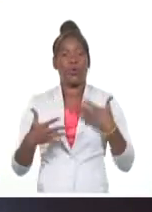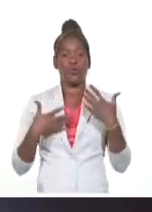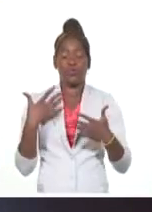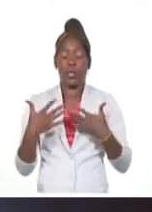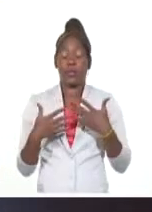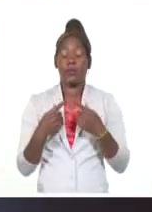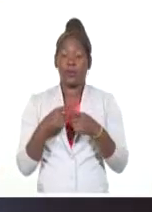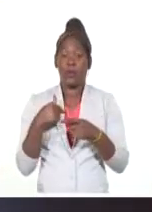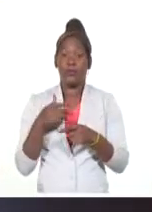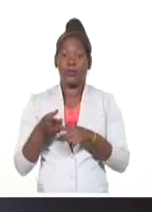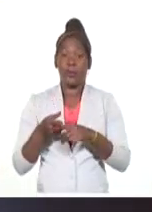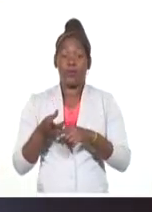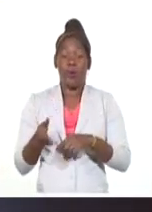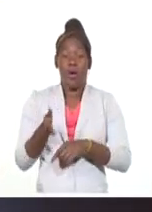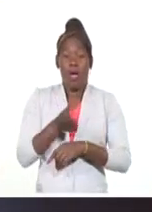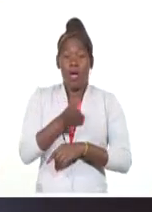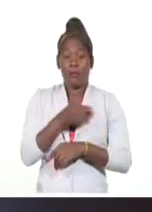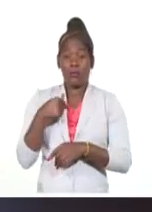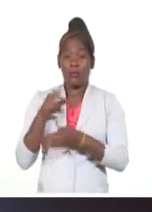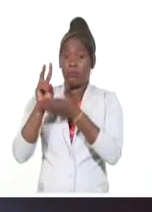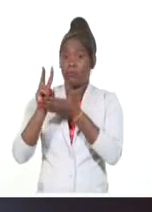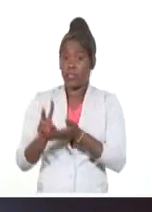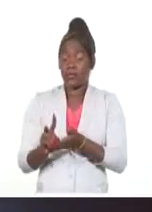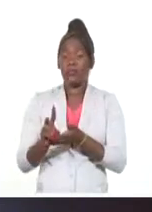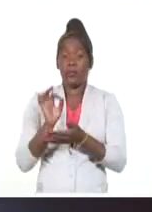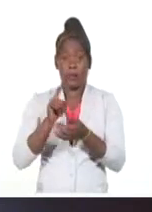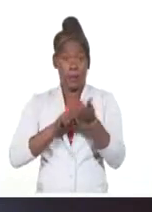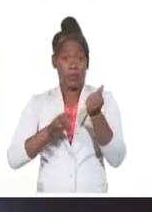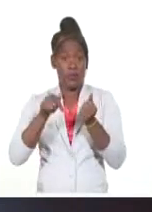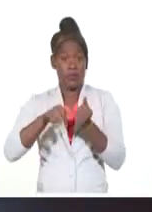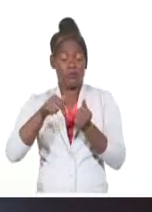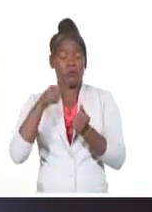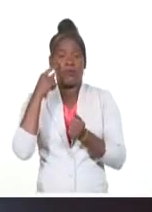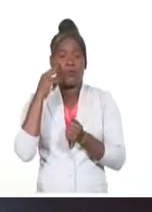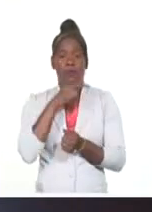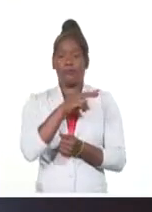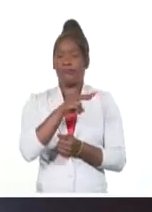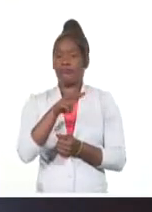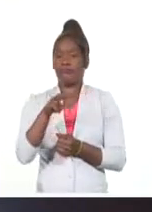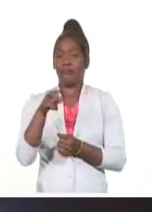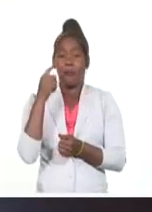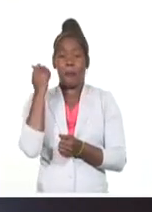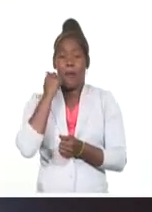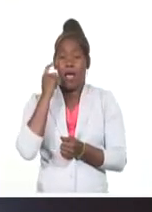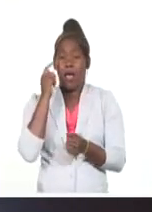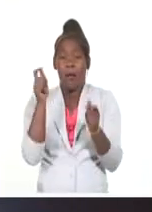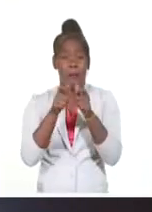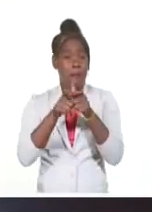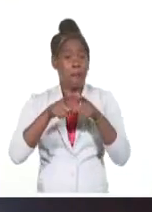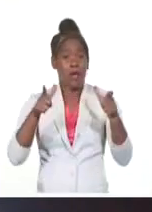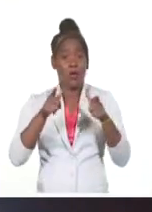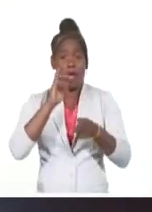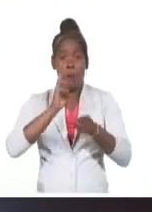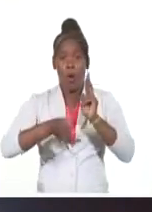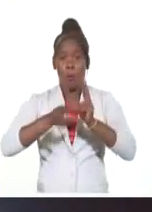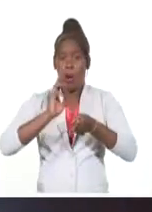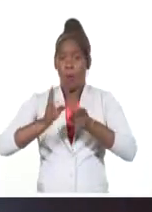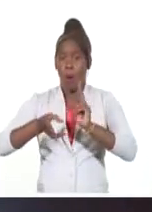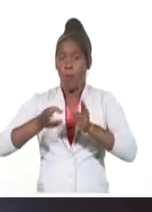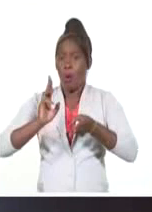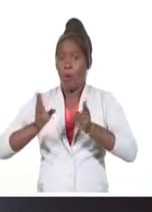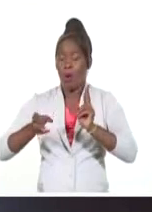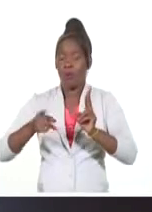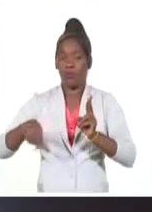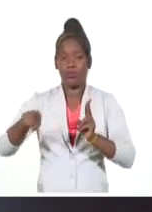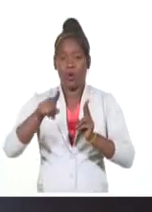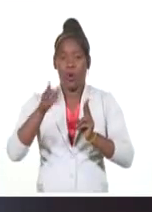las visitas anteriores que hicimos aquí a la provincia, la inmensa mayoría de las indicaciones y